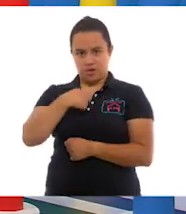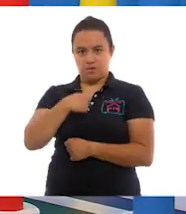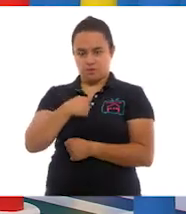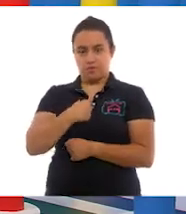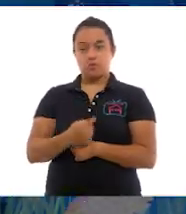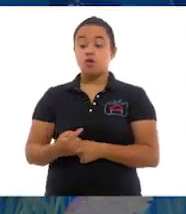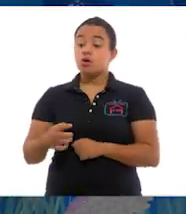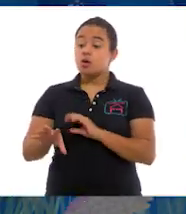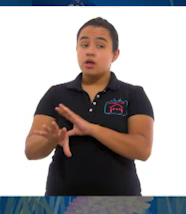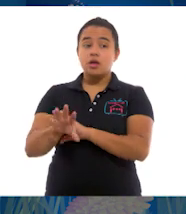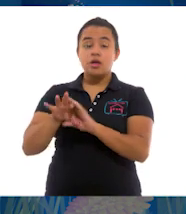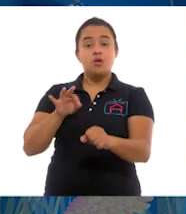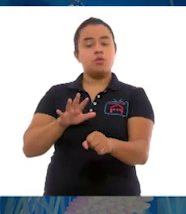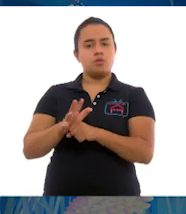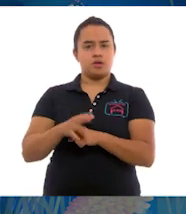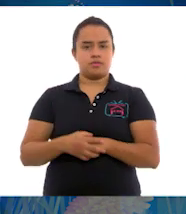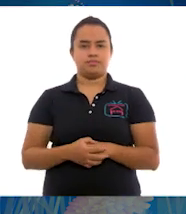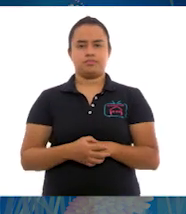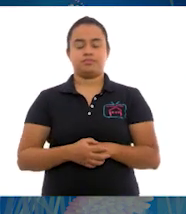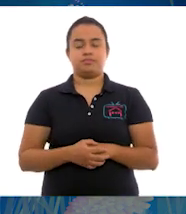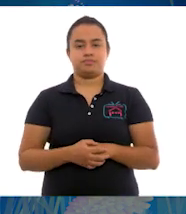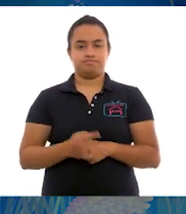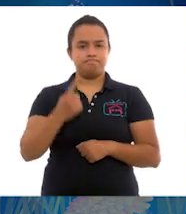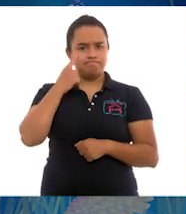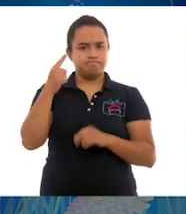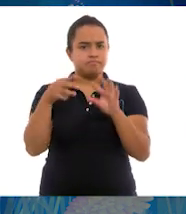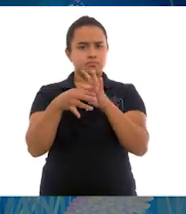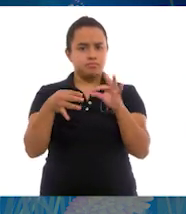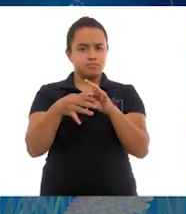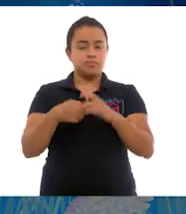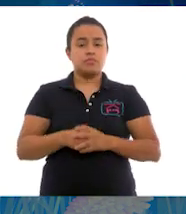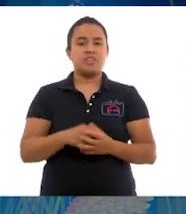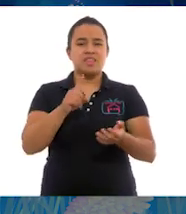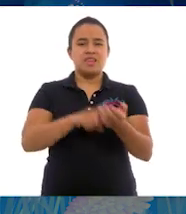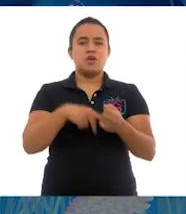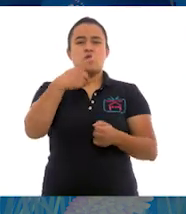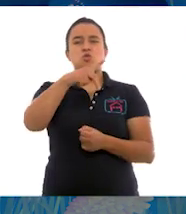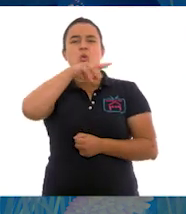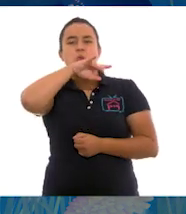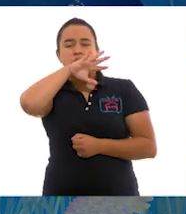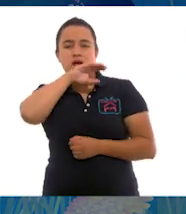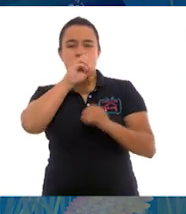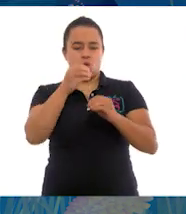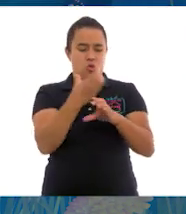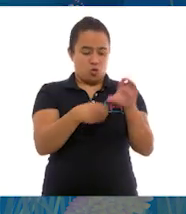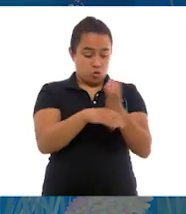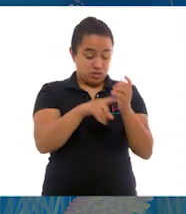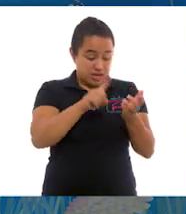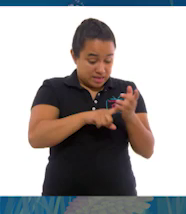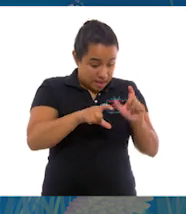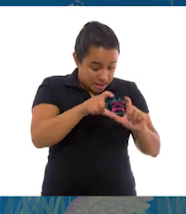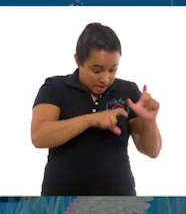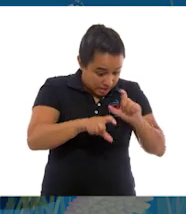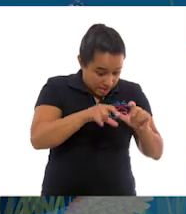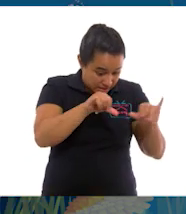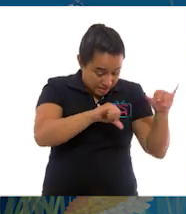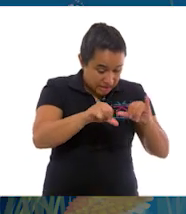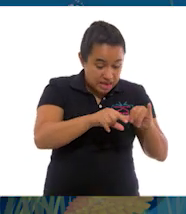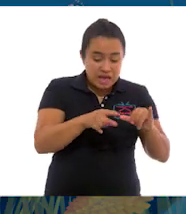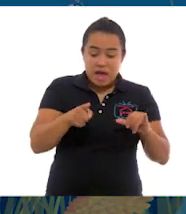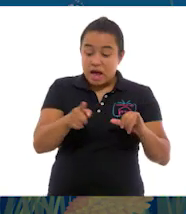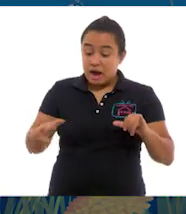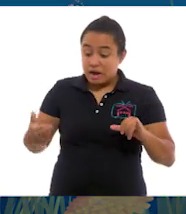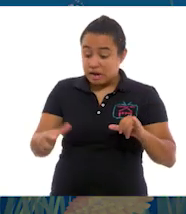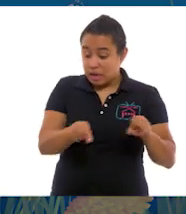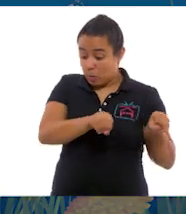Yo elijo esta que dice, no arrojar residuos ni productos químicos al drenaje o a las aguas de